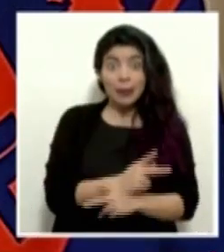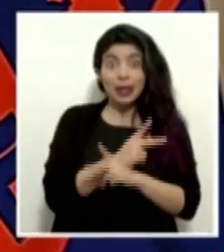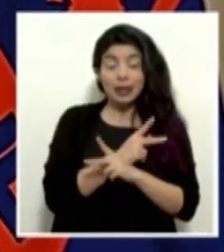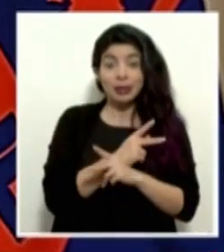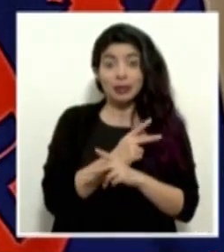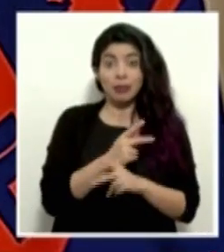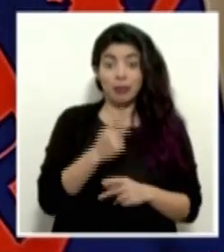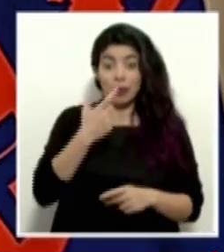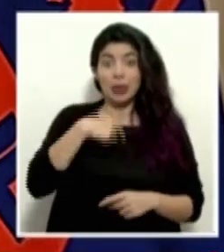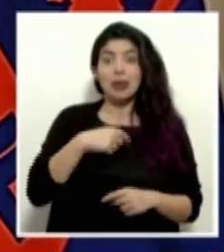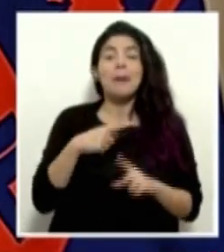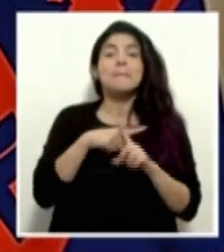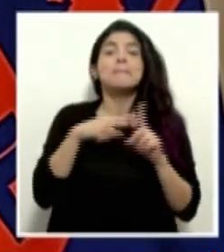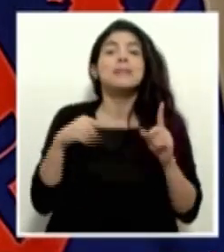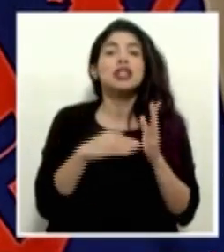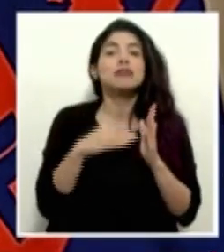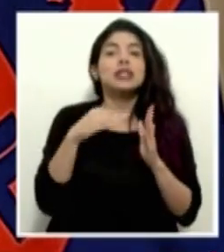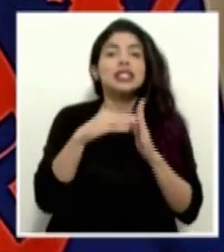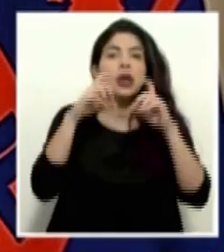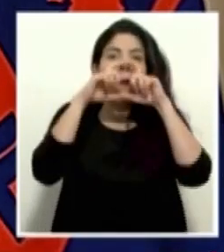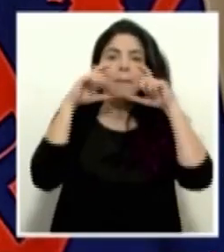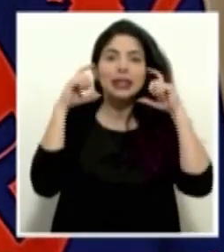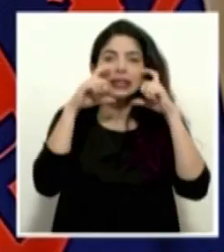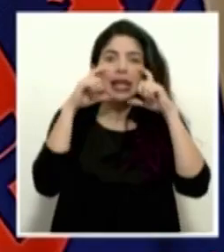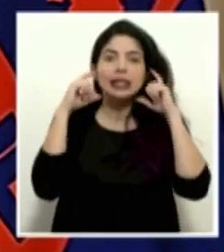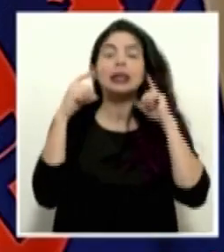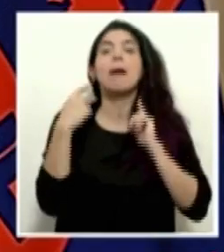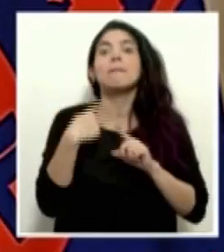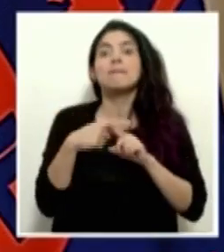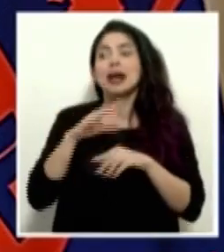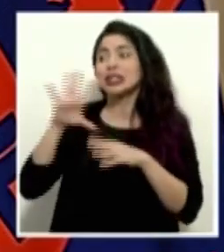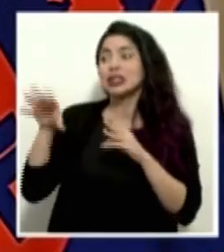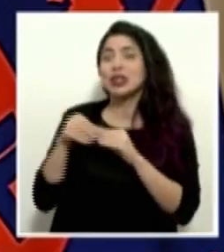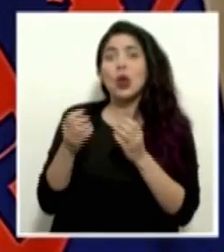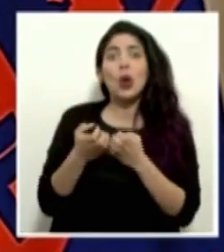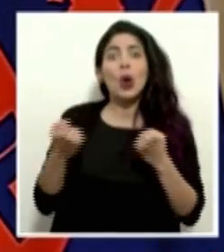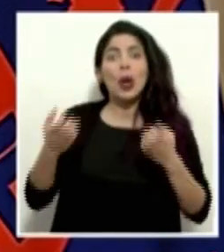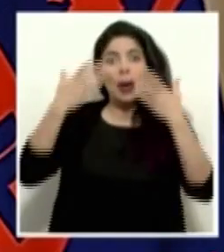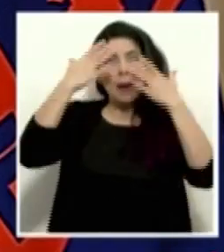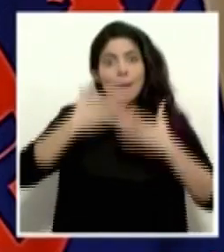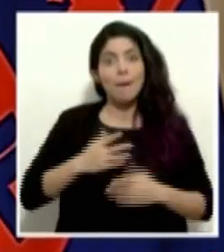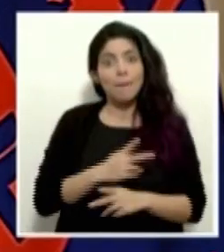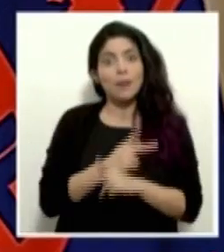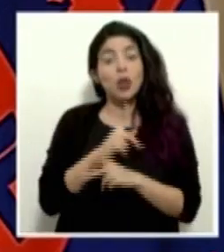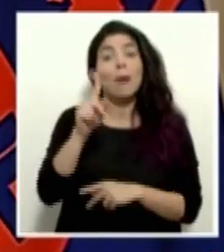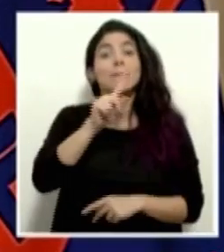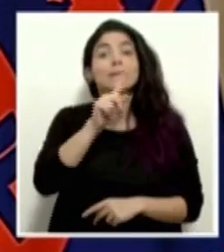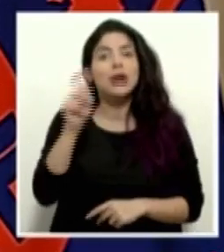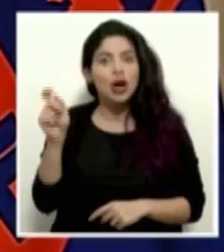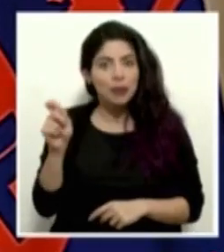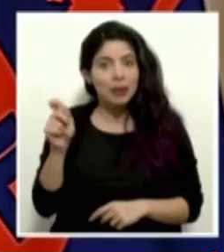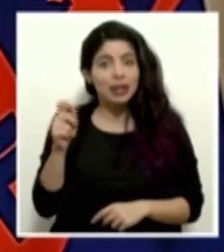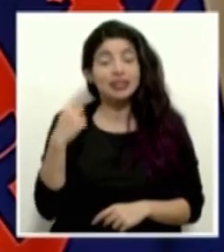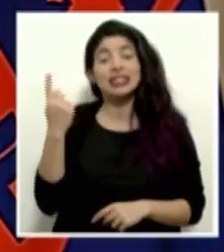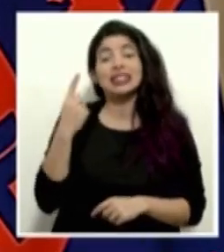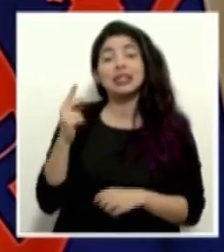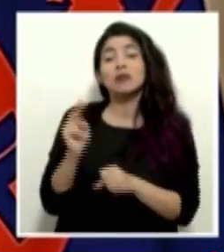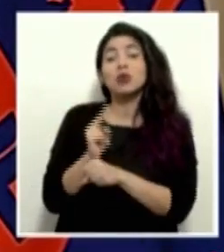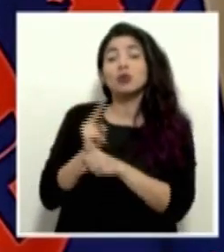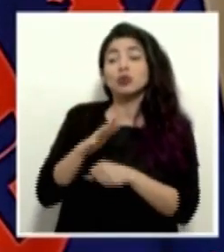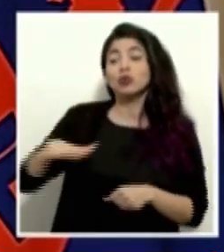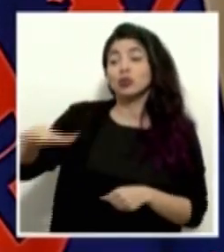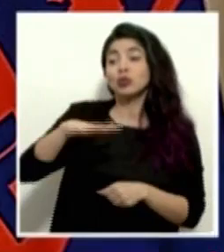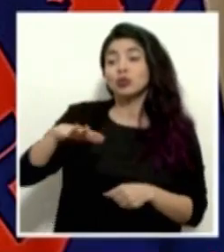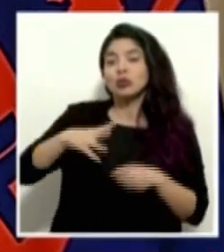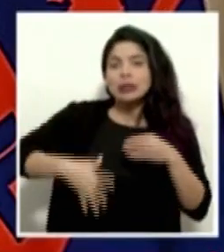medio millón de mascarillas y todo el equipo de protección personal por mes adicional a lo que normalmente consume